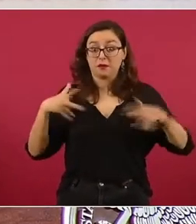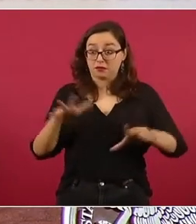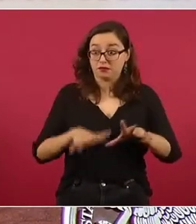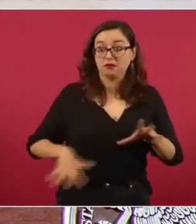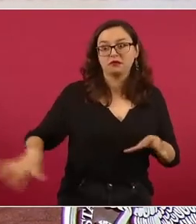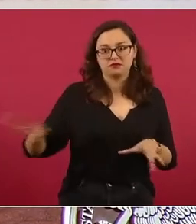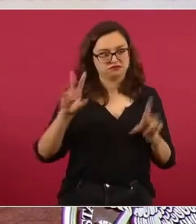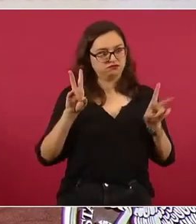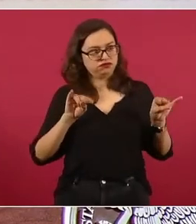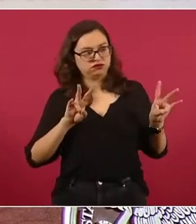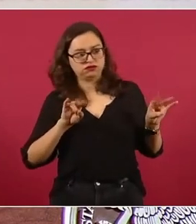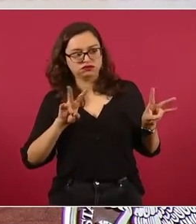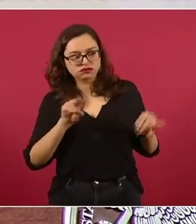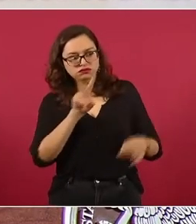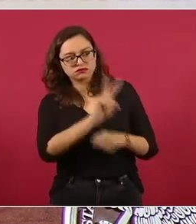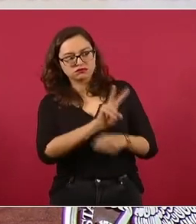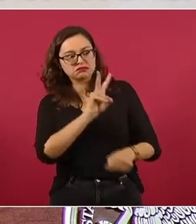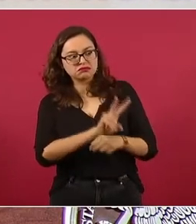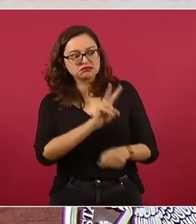tolera.